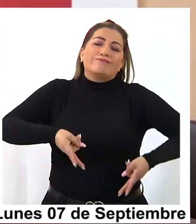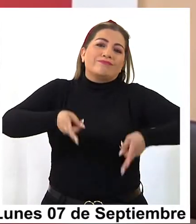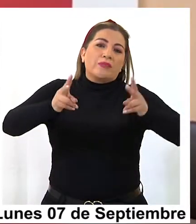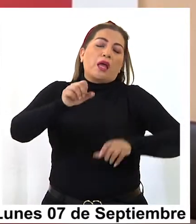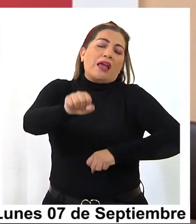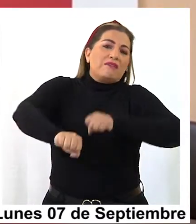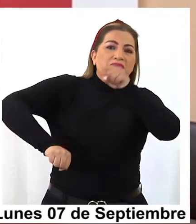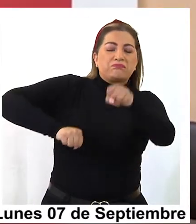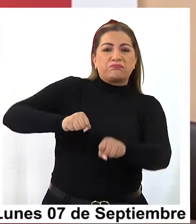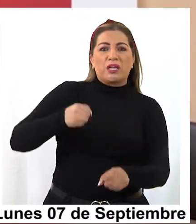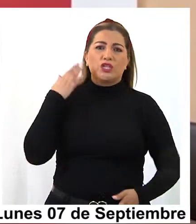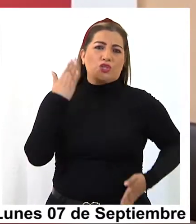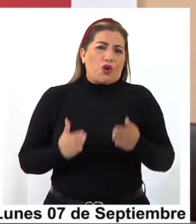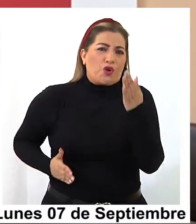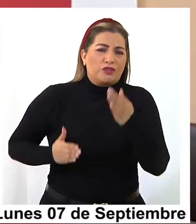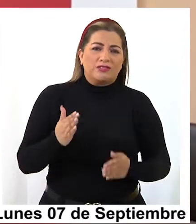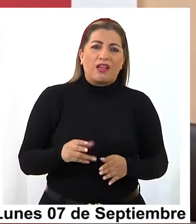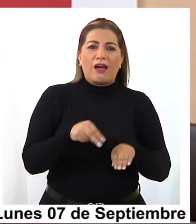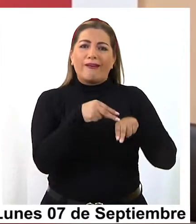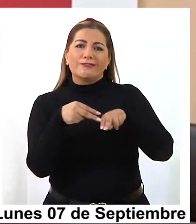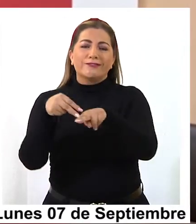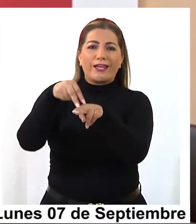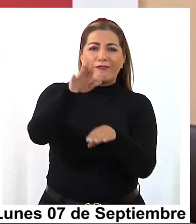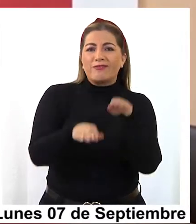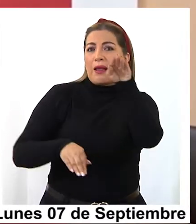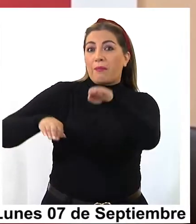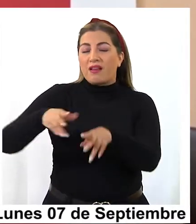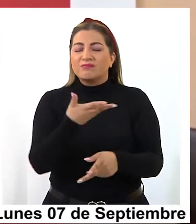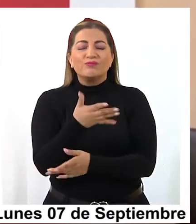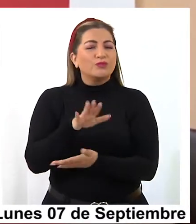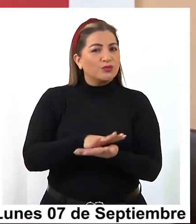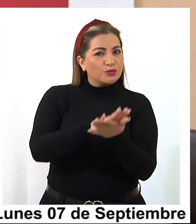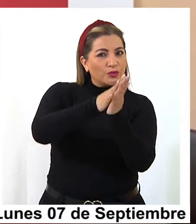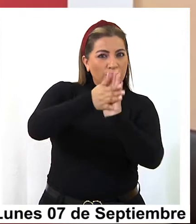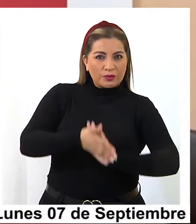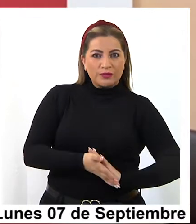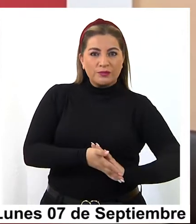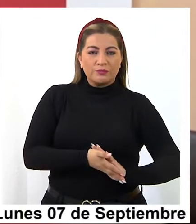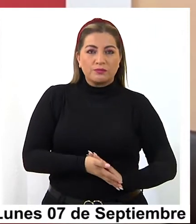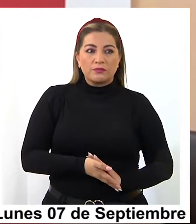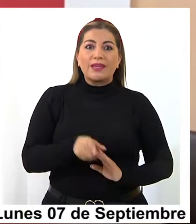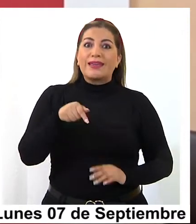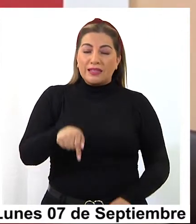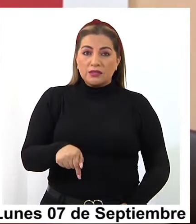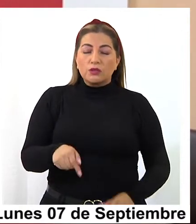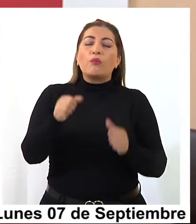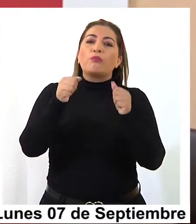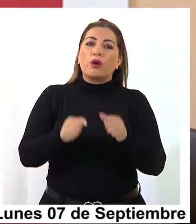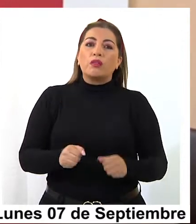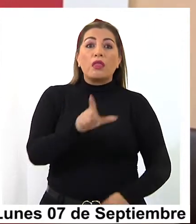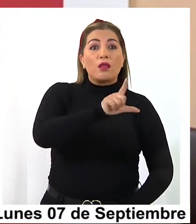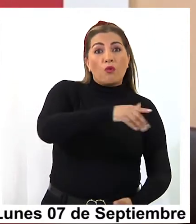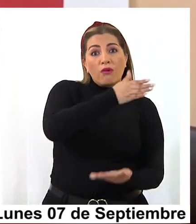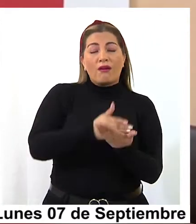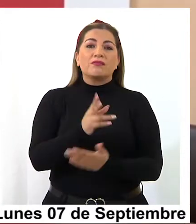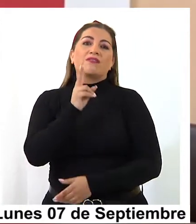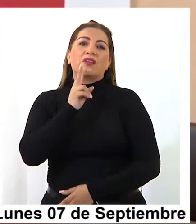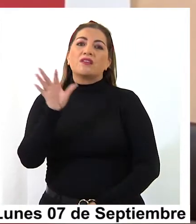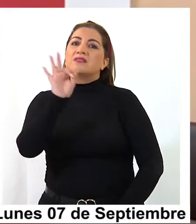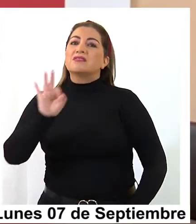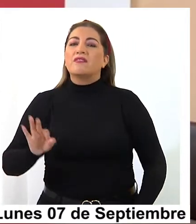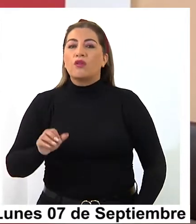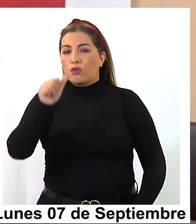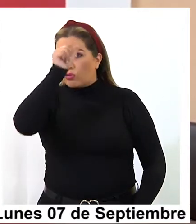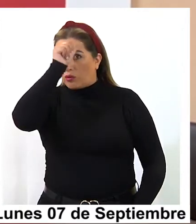bicicleta, trotar, el surf, el bodyboard, ¿no es cierto? Y en esta etapa, si se puede, de lunes a viernes, porque sábado, domingo y